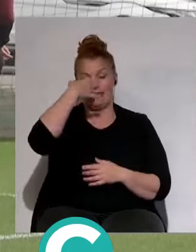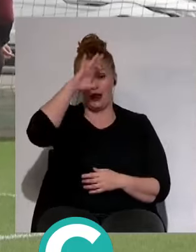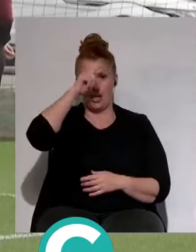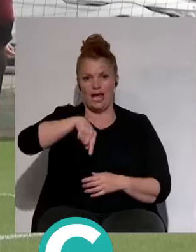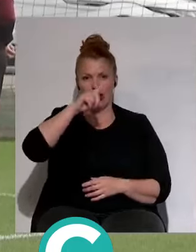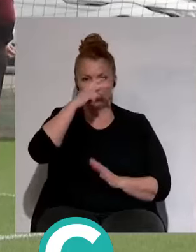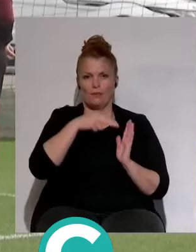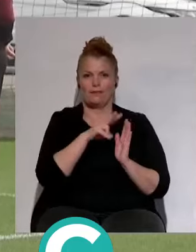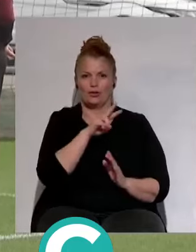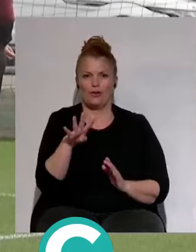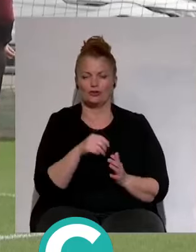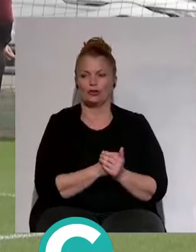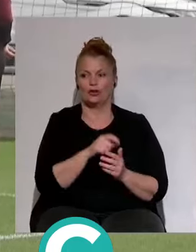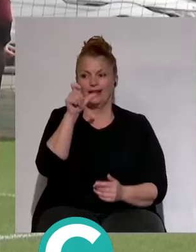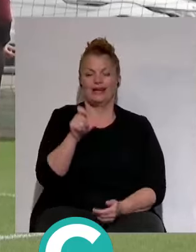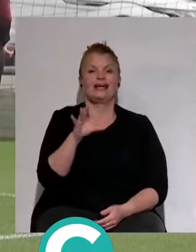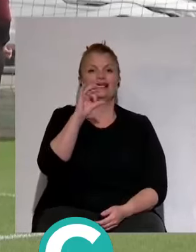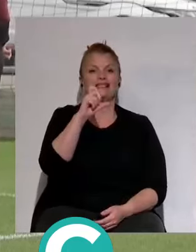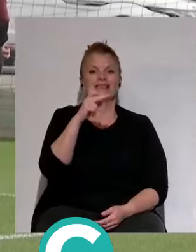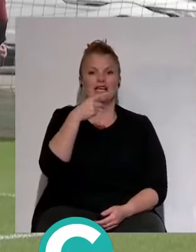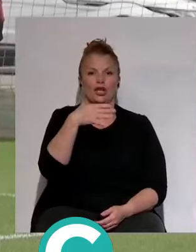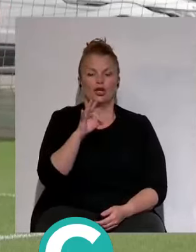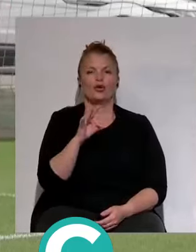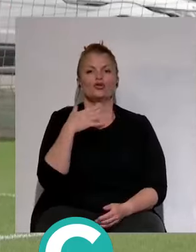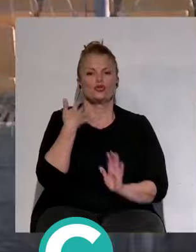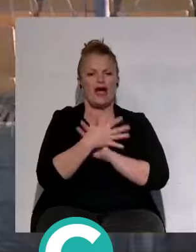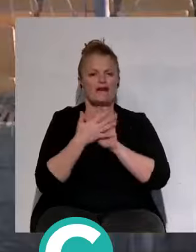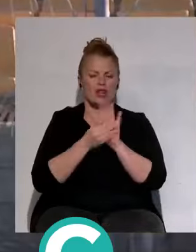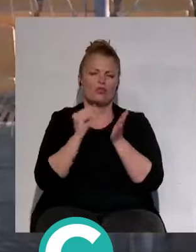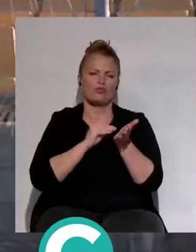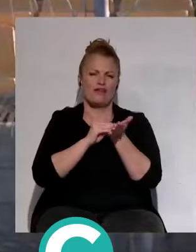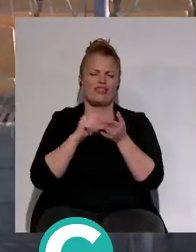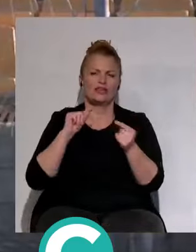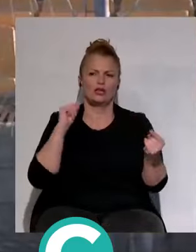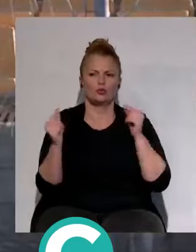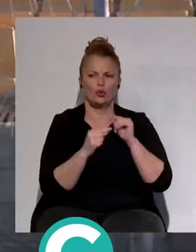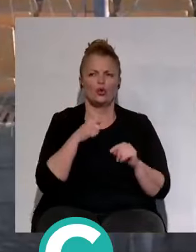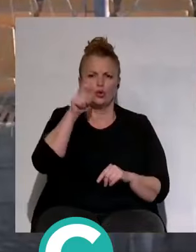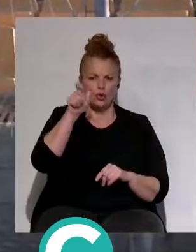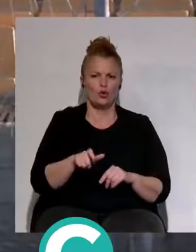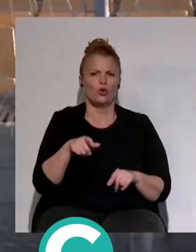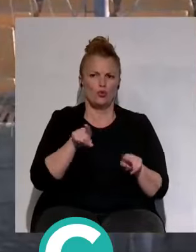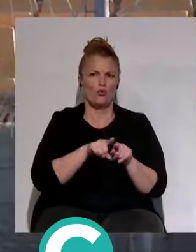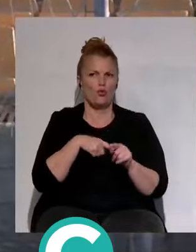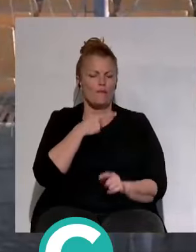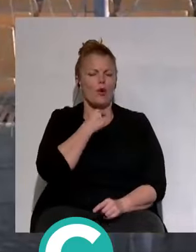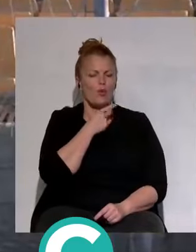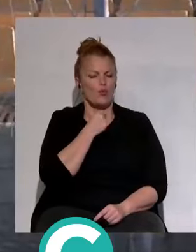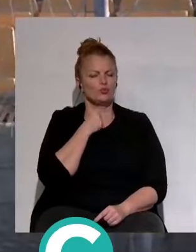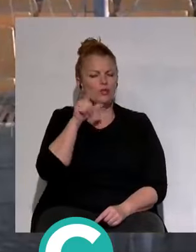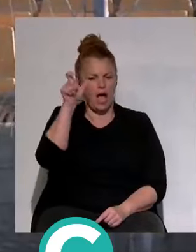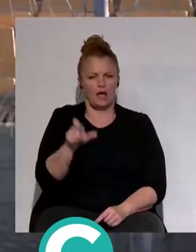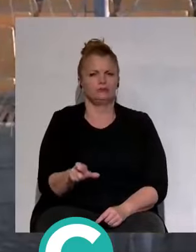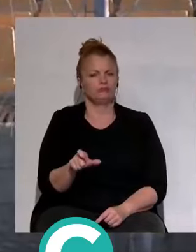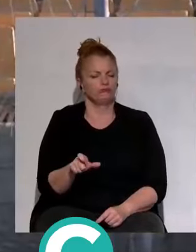2024. Hombre, yo soy González, me conocéis, yo he hablado de muchas tertulias, creo que un entrenador al que yo le tengo bastante estima, me gusta su manera